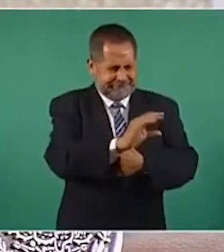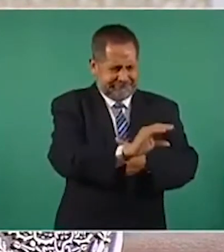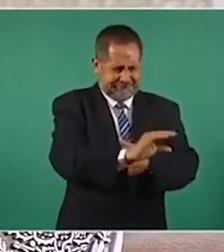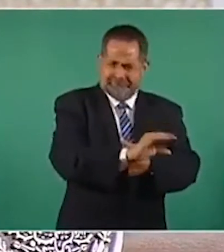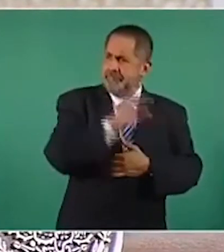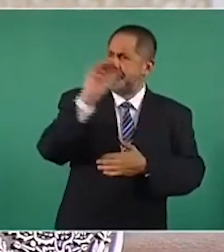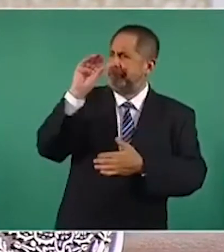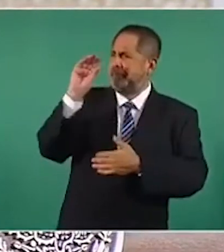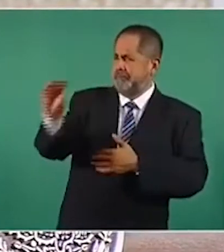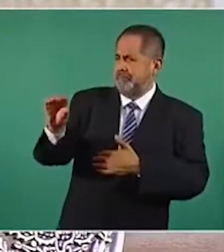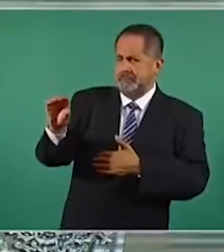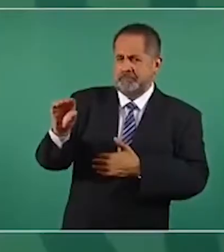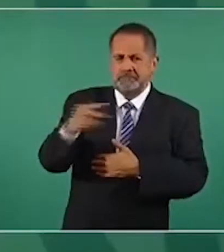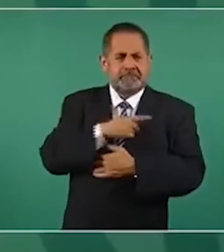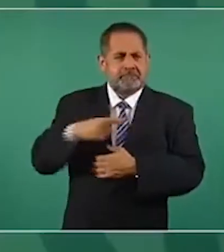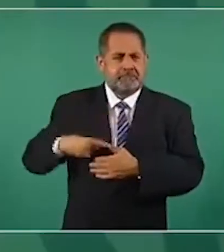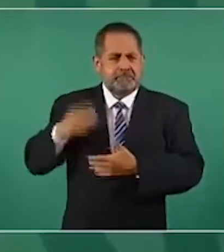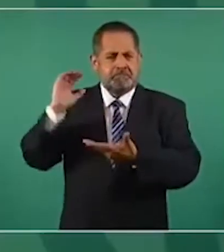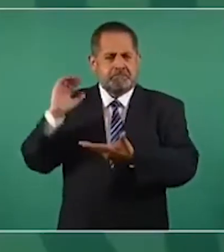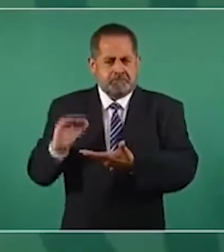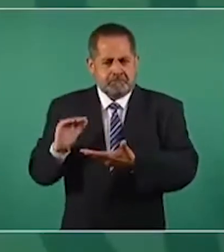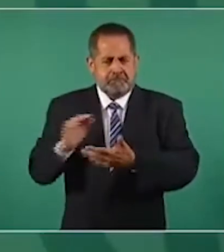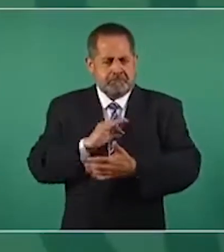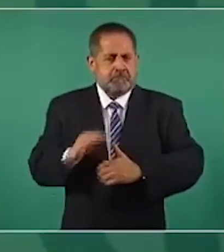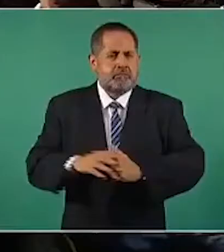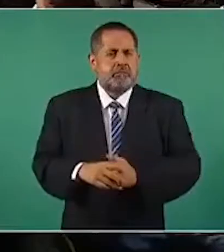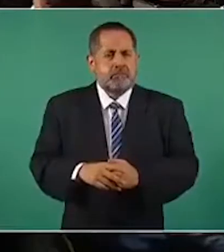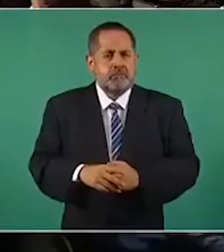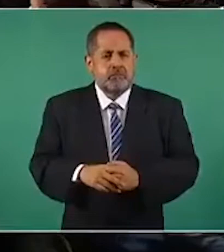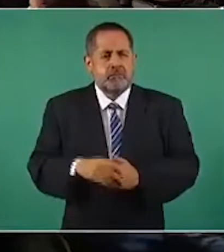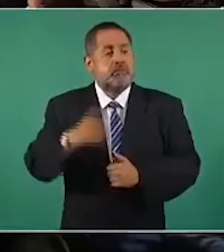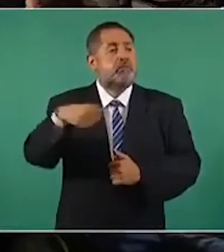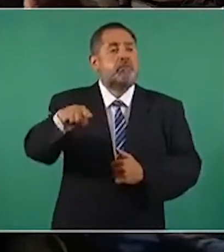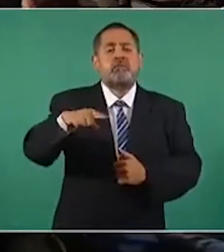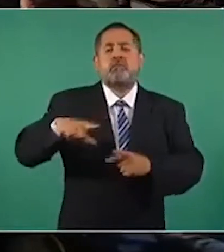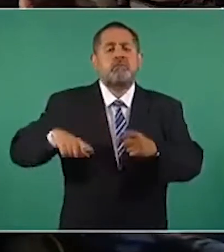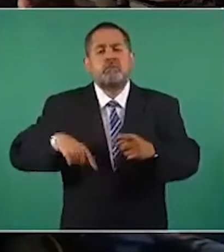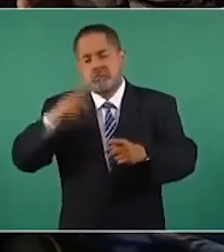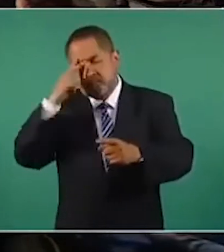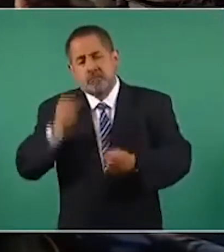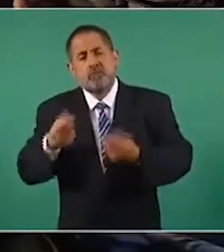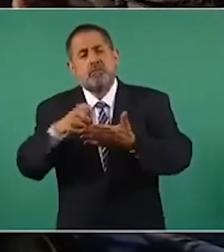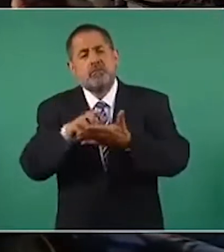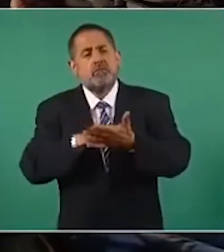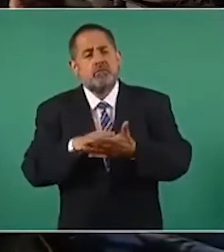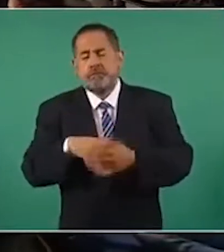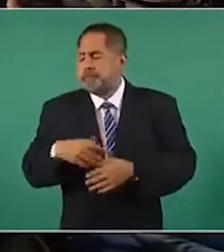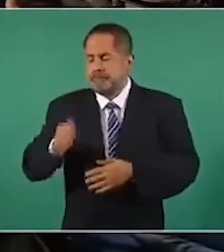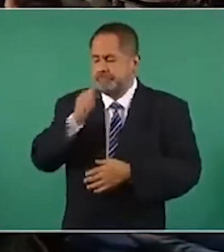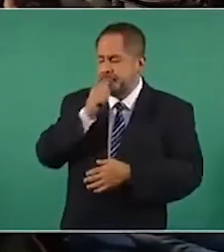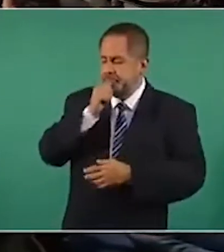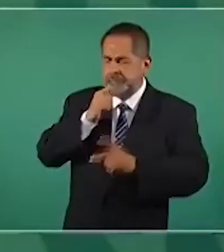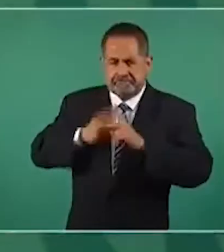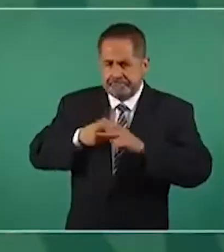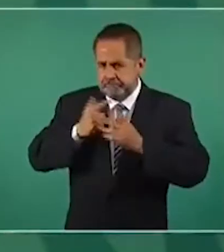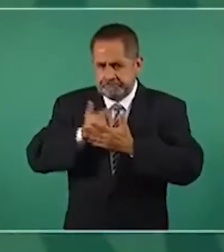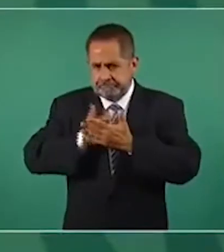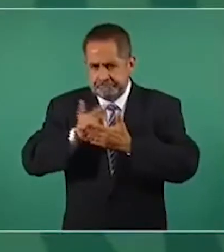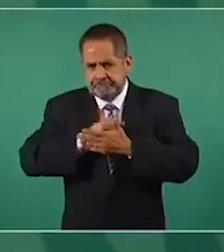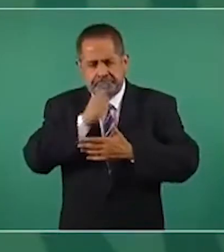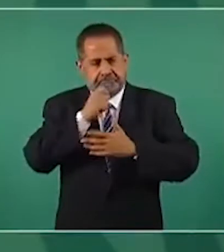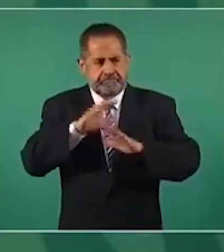utilicen con ese propósito. ¿Ya se sabe cuánto se ahorraría el gobierno mexicano en ese Todavía no se hacen las cuentas,